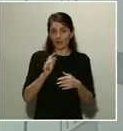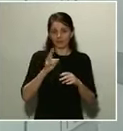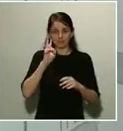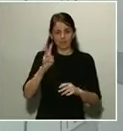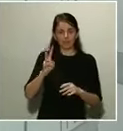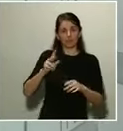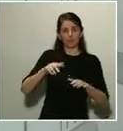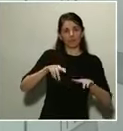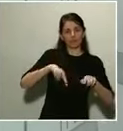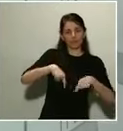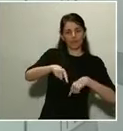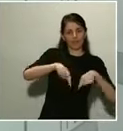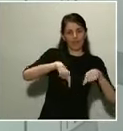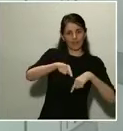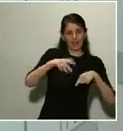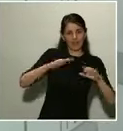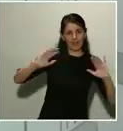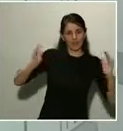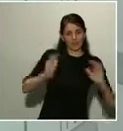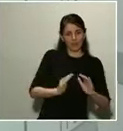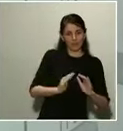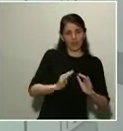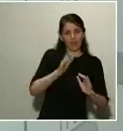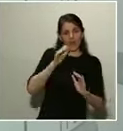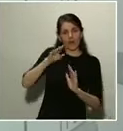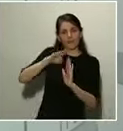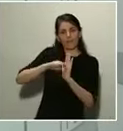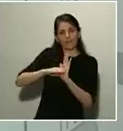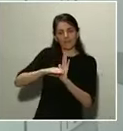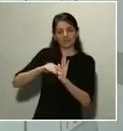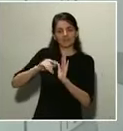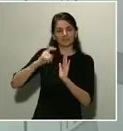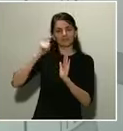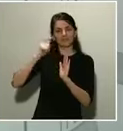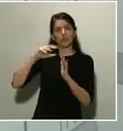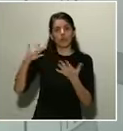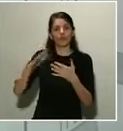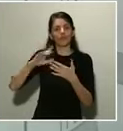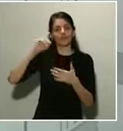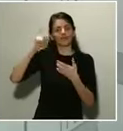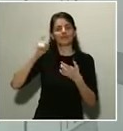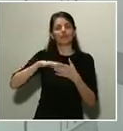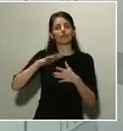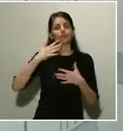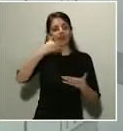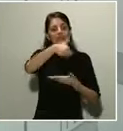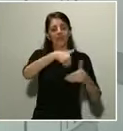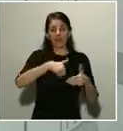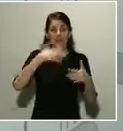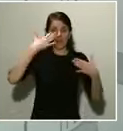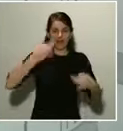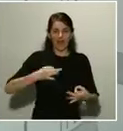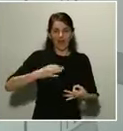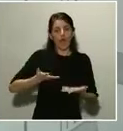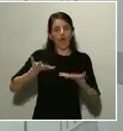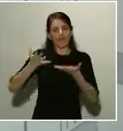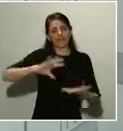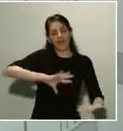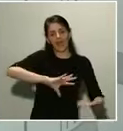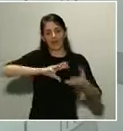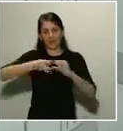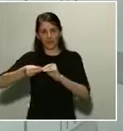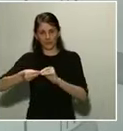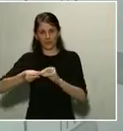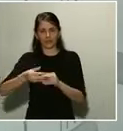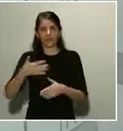estamos ajustando la oferta a la demanda real. Pero yo estimo que dejar, por ejemplo, el ferrocarril de